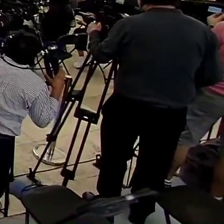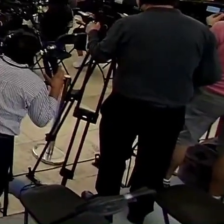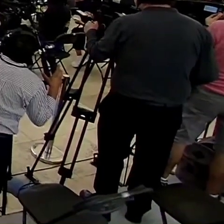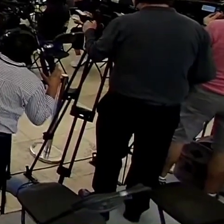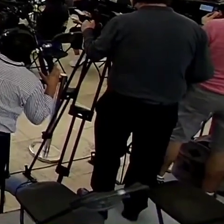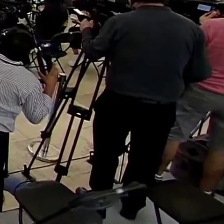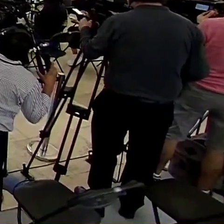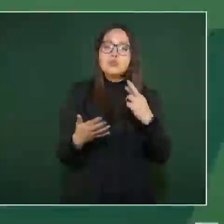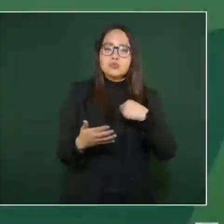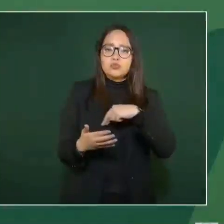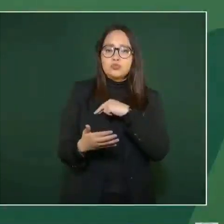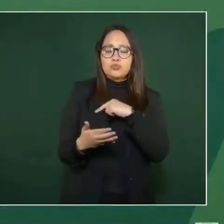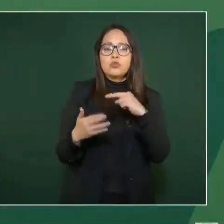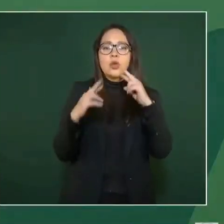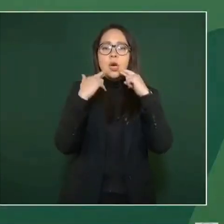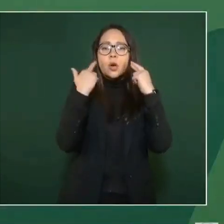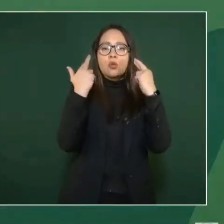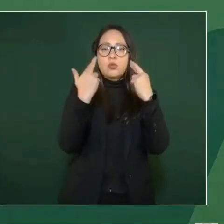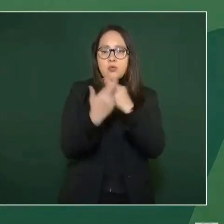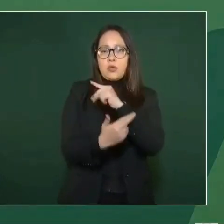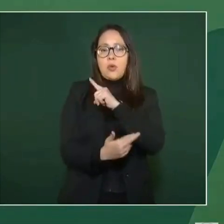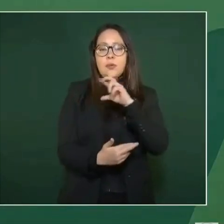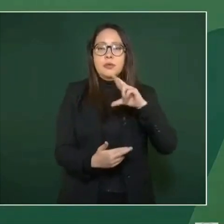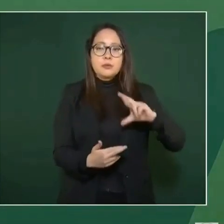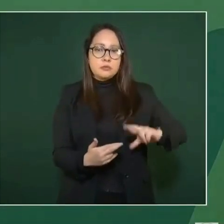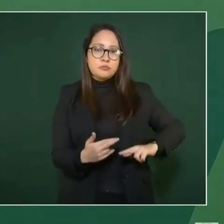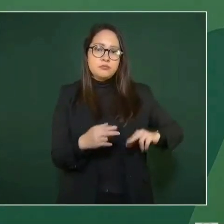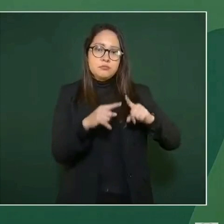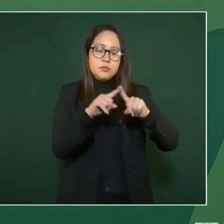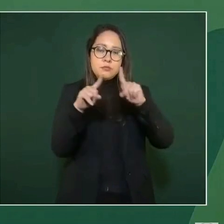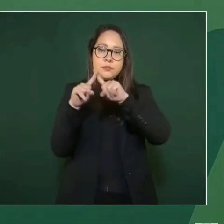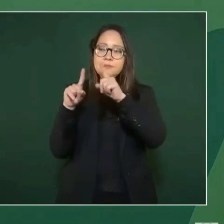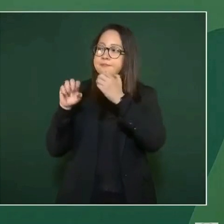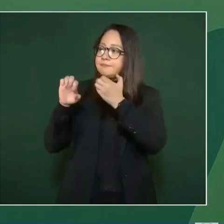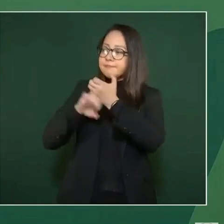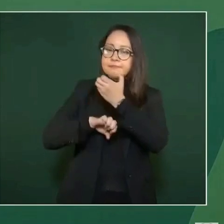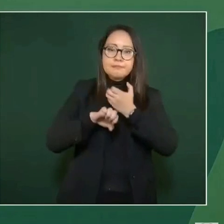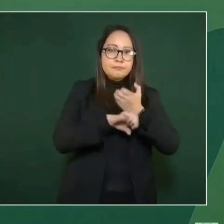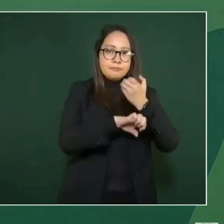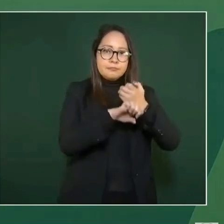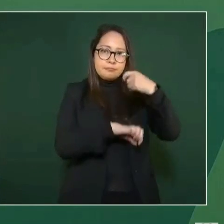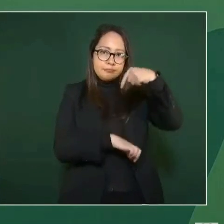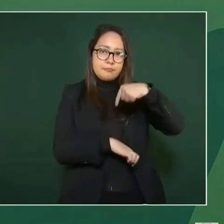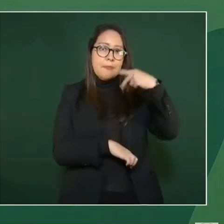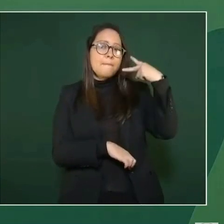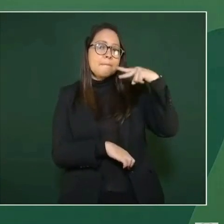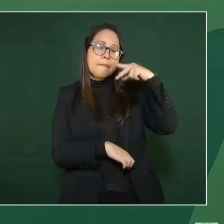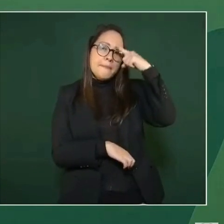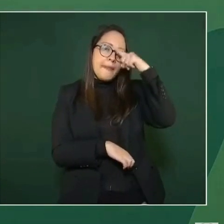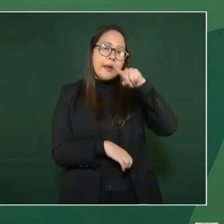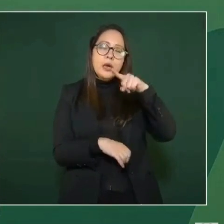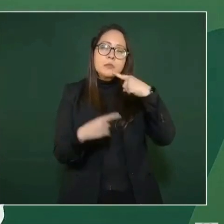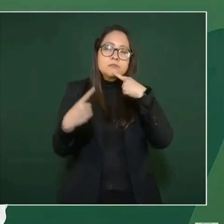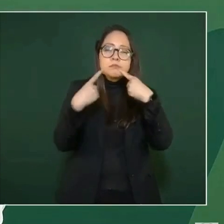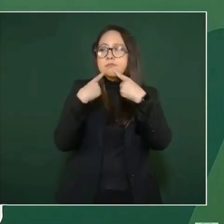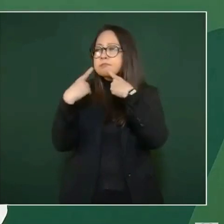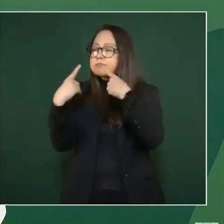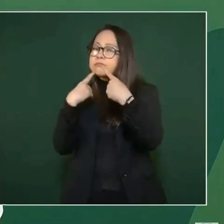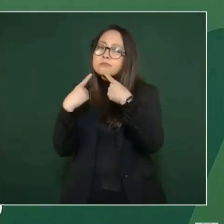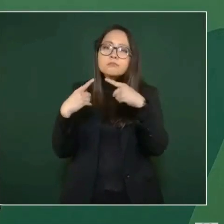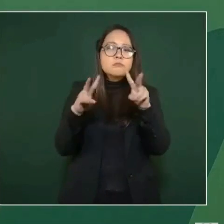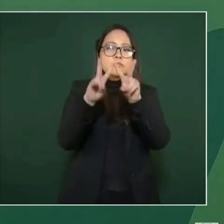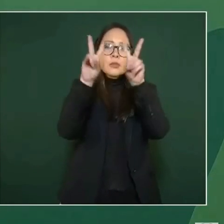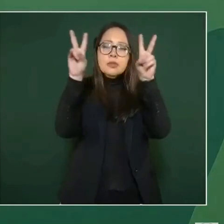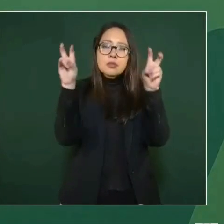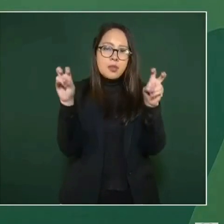Y vamos a informar sobre la situación de seguridad, el tema de seguridad a